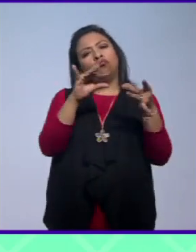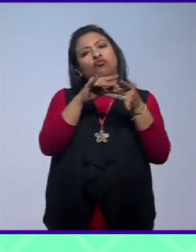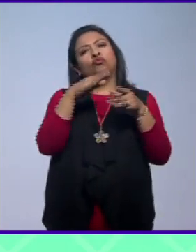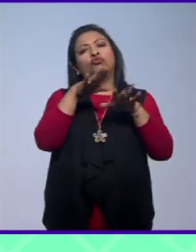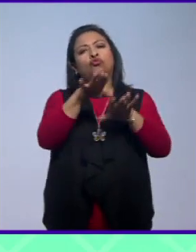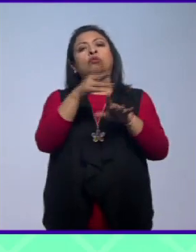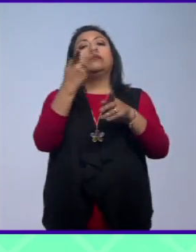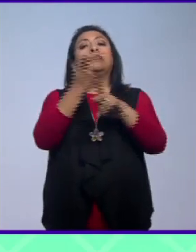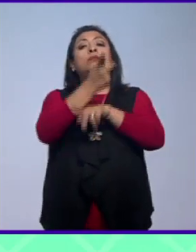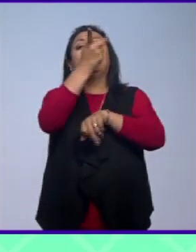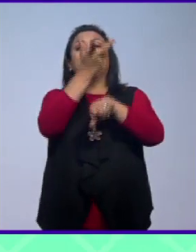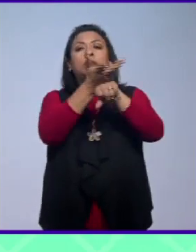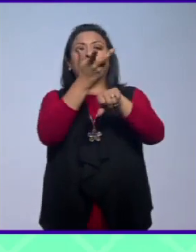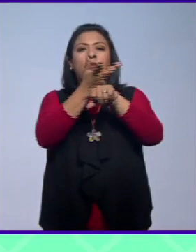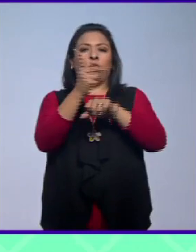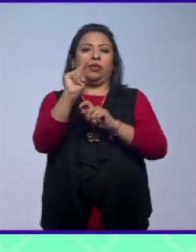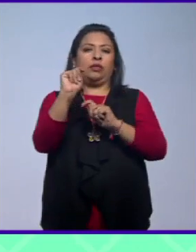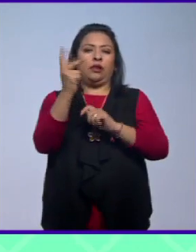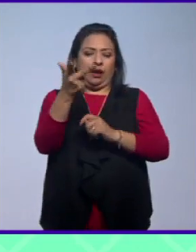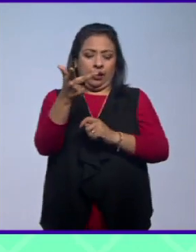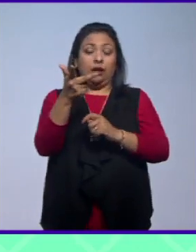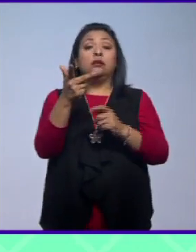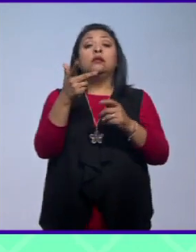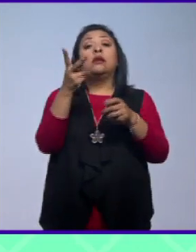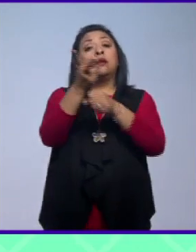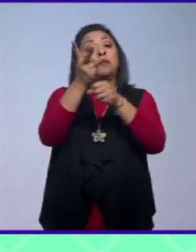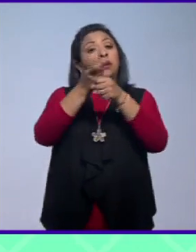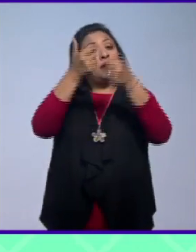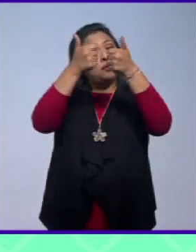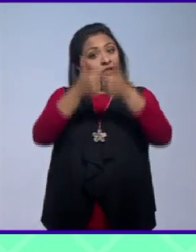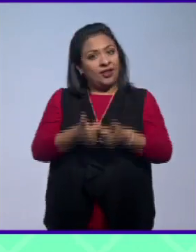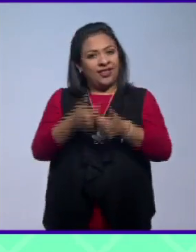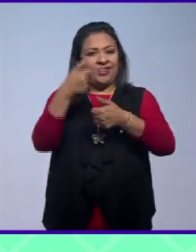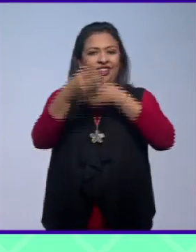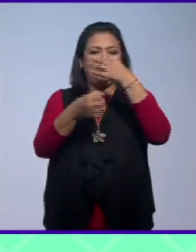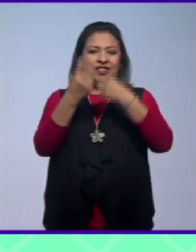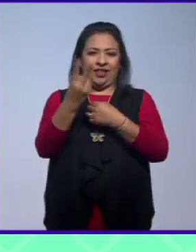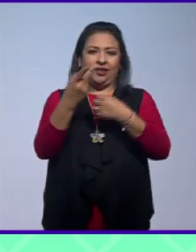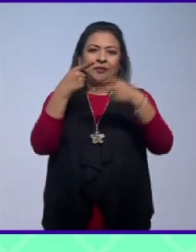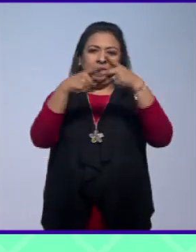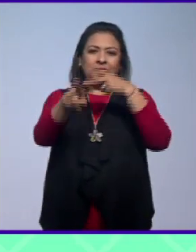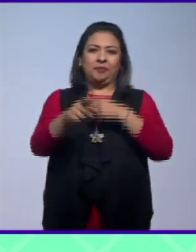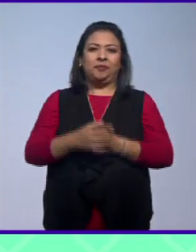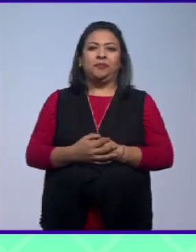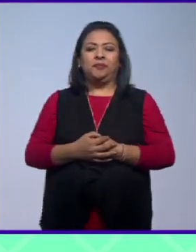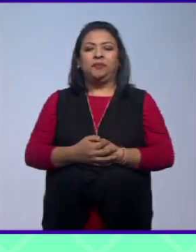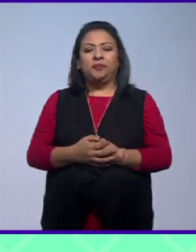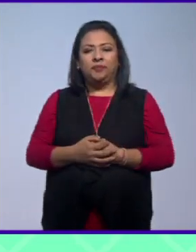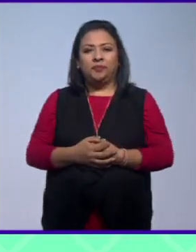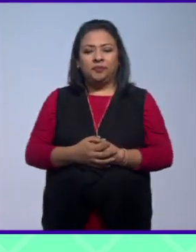ocurriendo allá en los Estados Unidos, en Texas concretamente. La invitación es a que se queden con nosotros estos Noticias 22. Comenzamos.